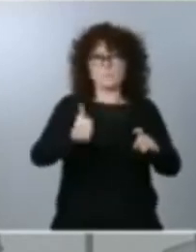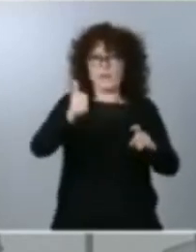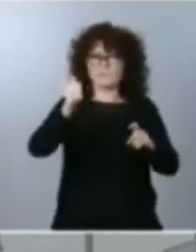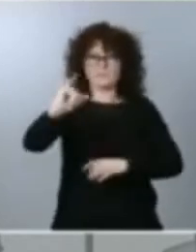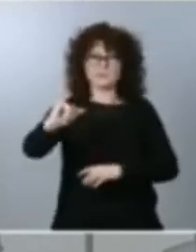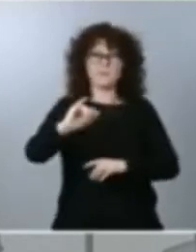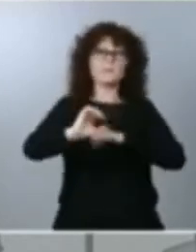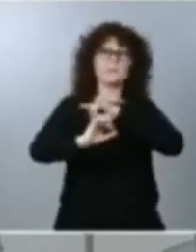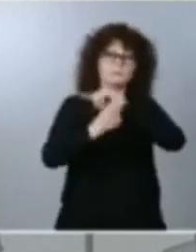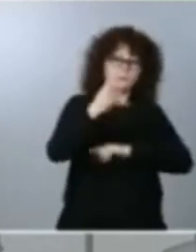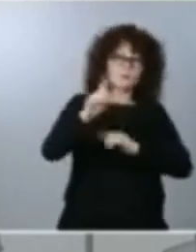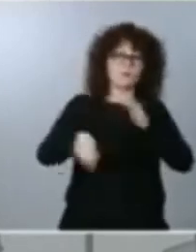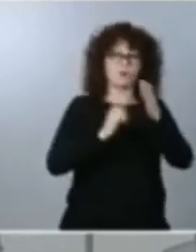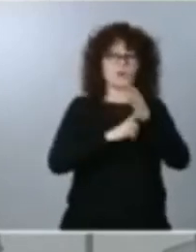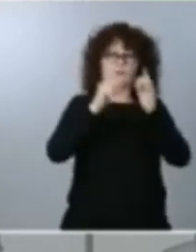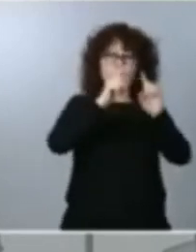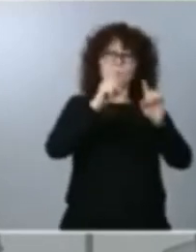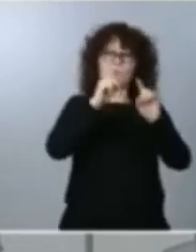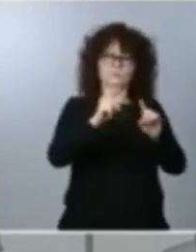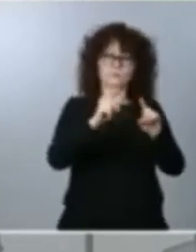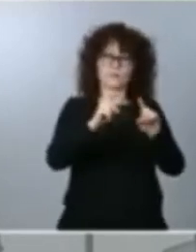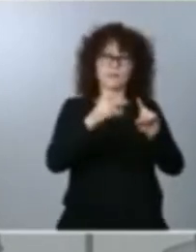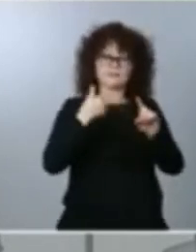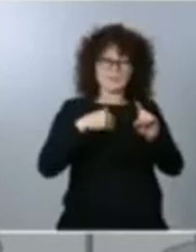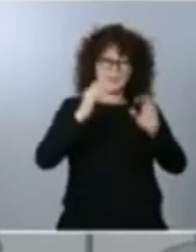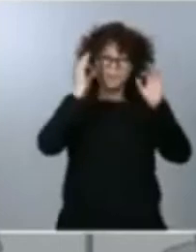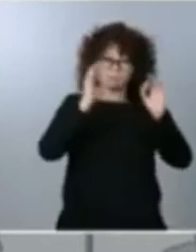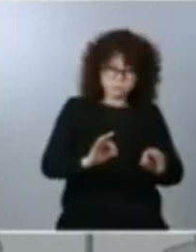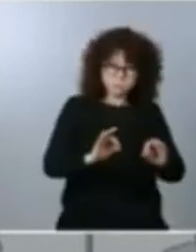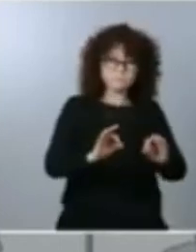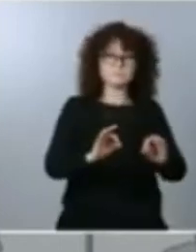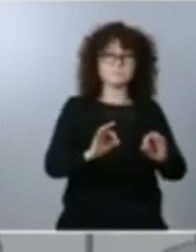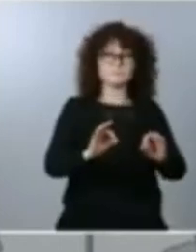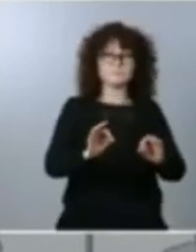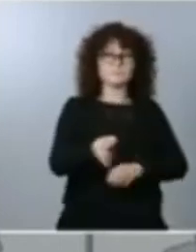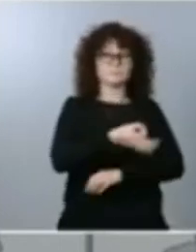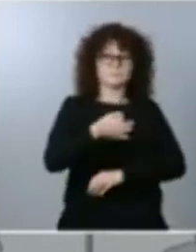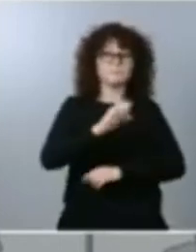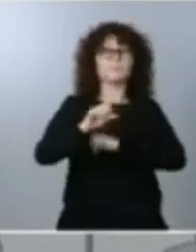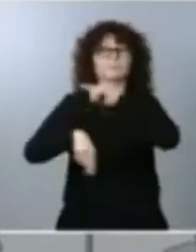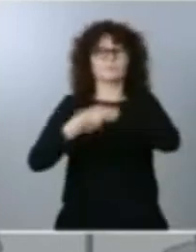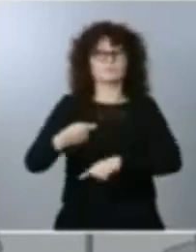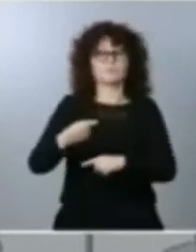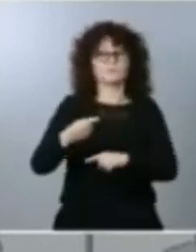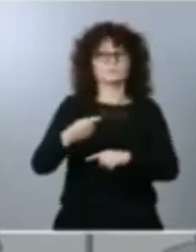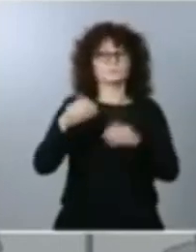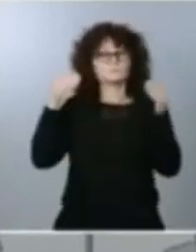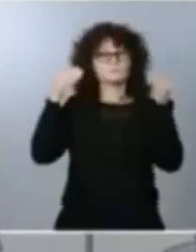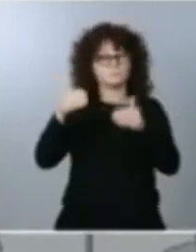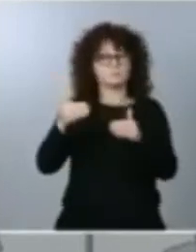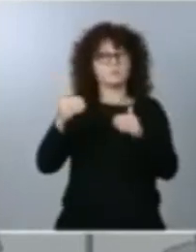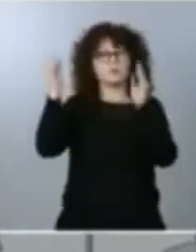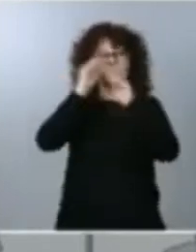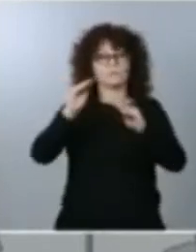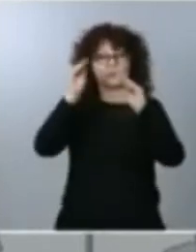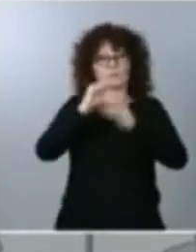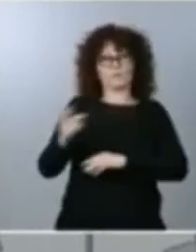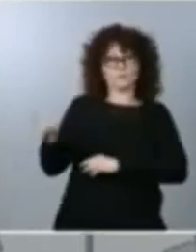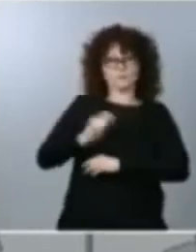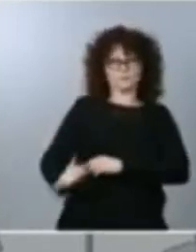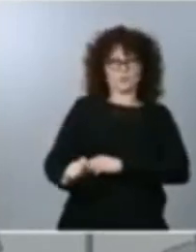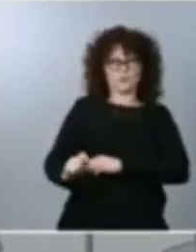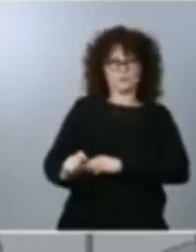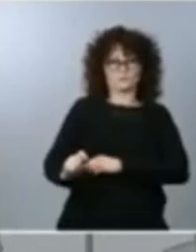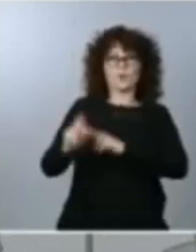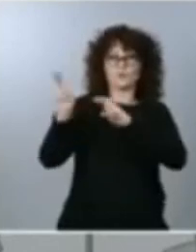educativa vamos a abordar definitivamente una de las asignaturas pendientes en nuestro país que es la formación profesional vamos a aprobar una nueva ley de formación